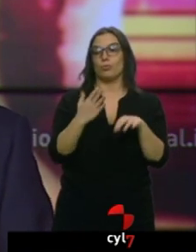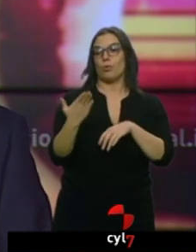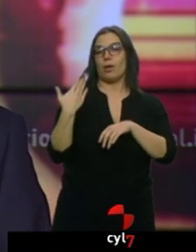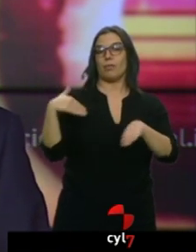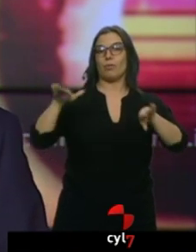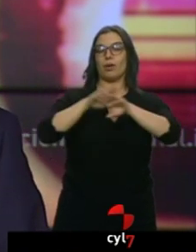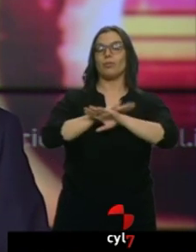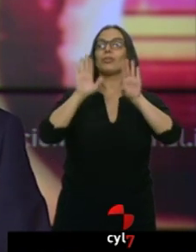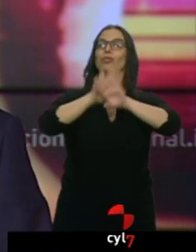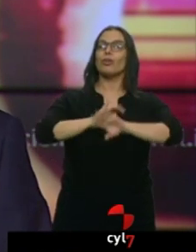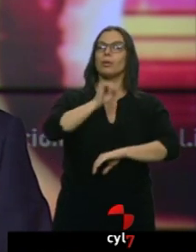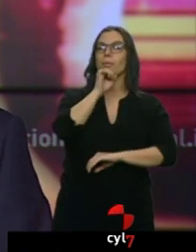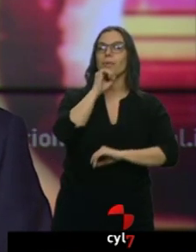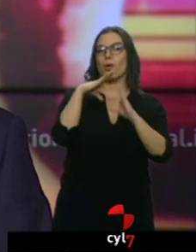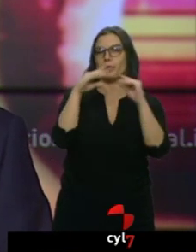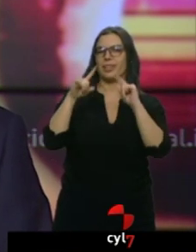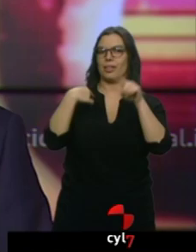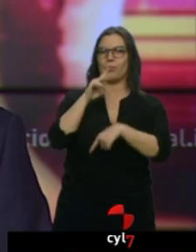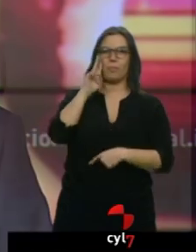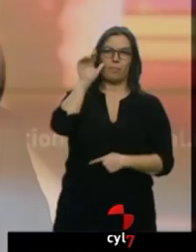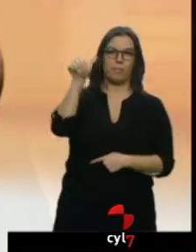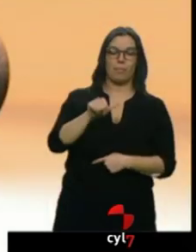que veremos en unos minutos. Antes, titulares.